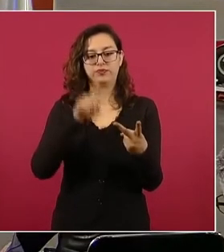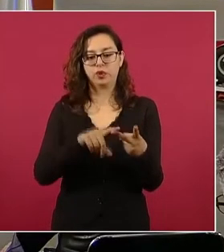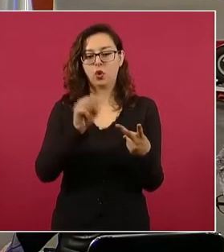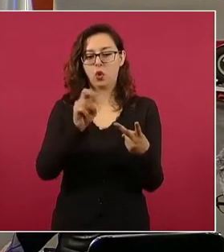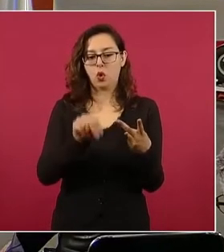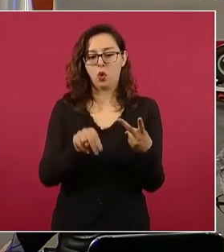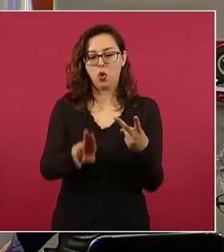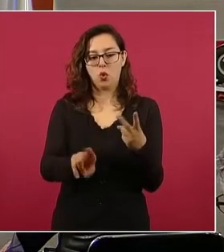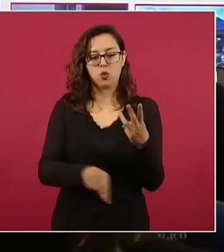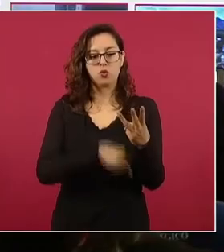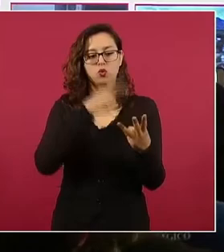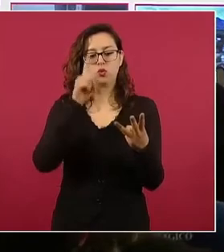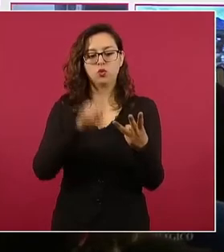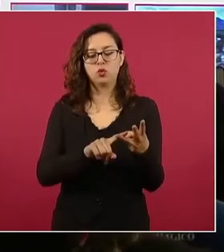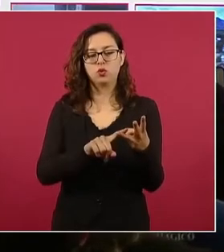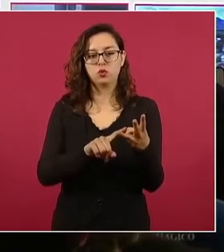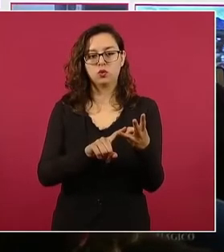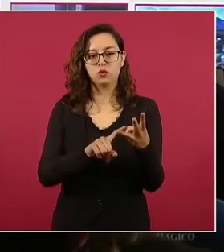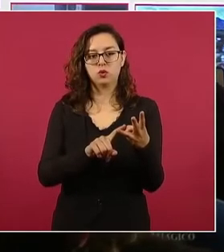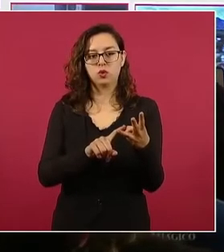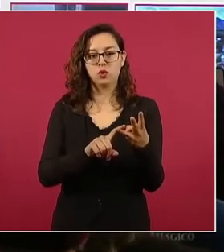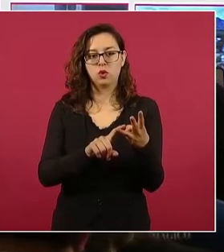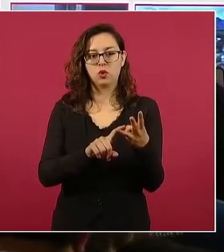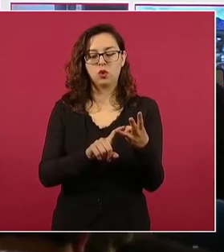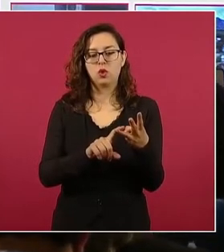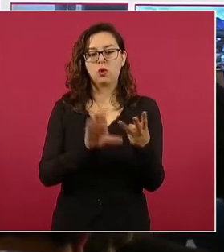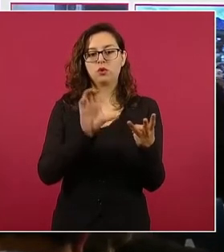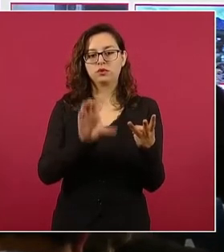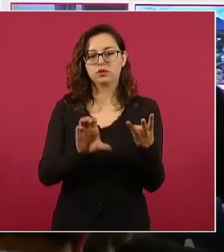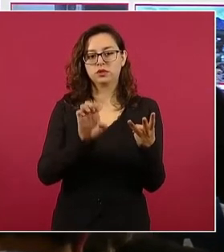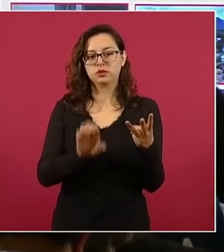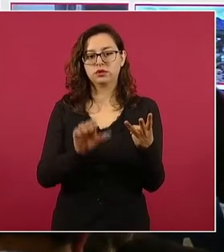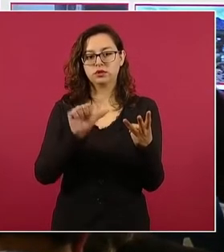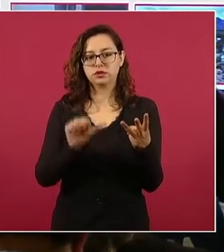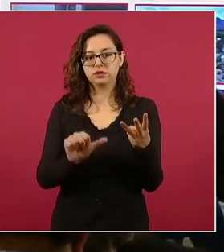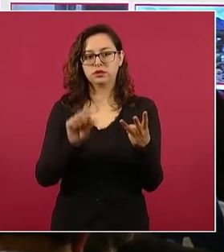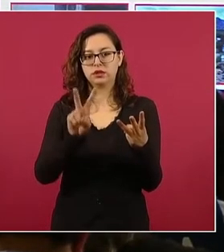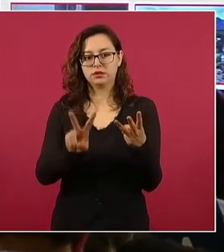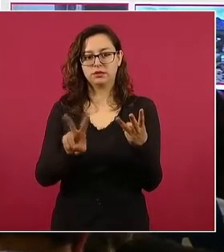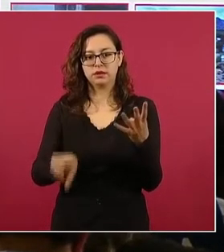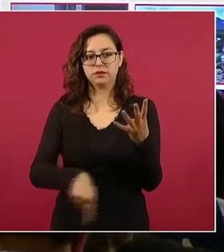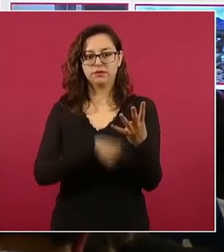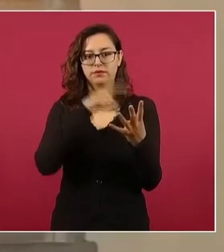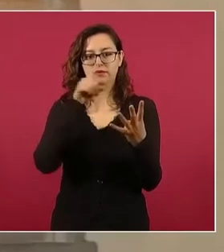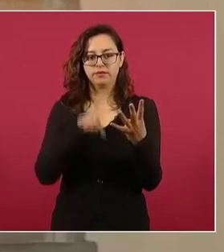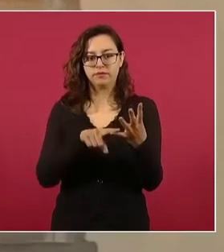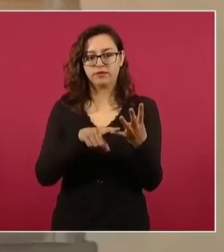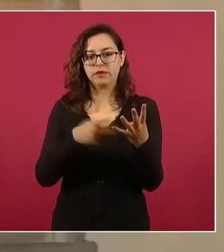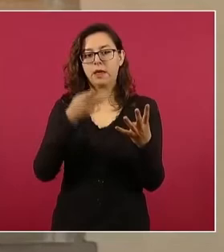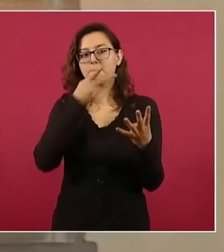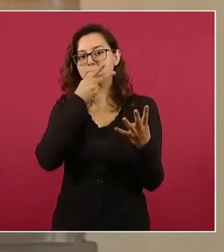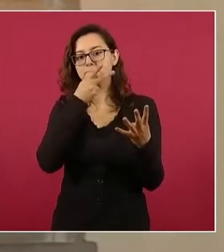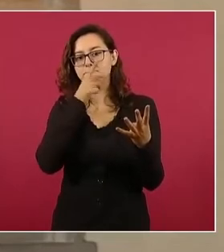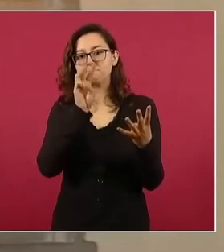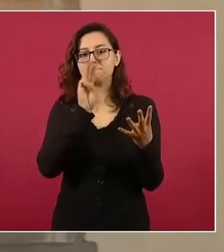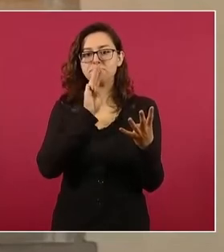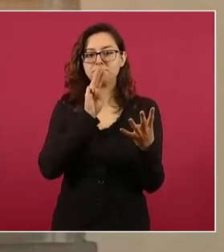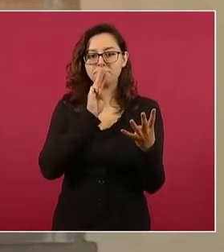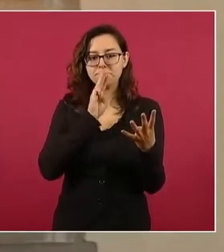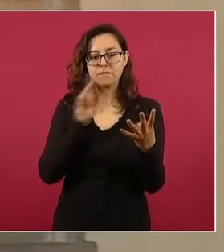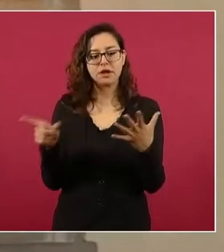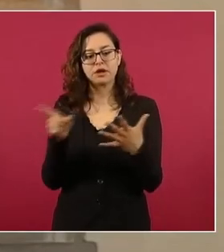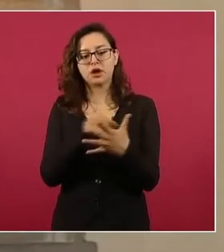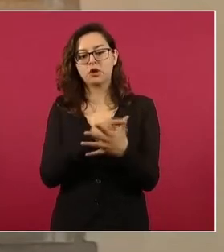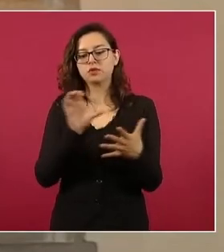la ONU, la Comisión Ejecutiva de Atención a Víctimas, representando a los padres de la víctima, la Comisión